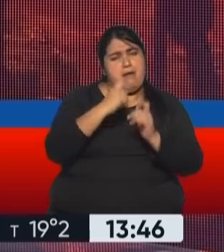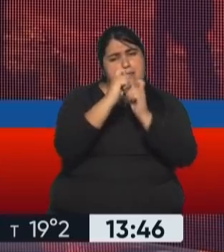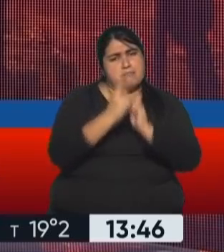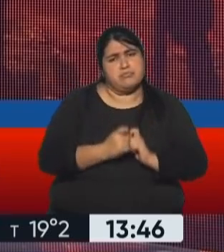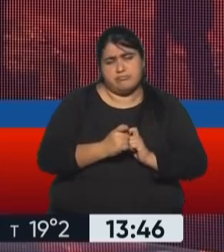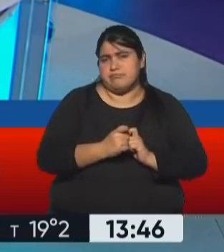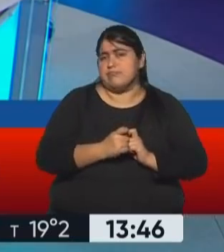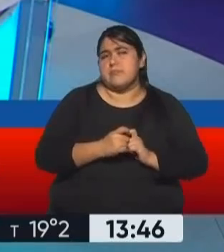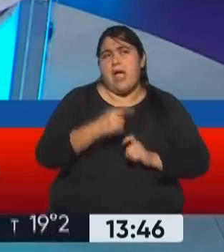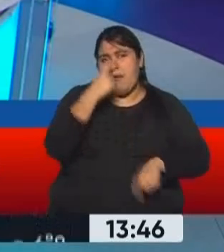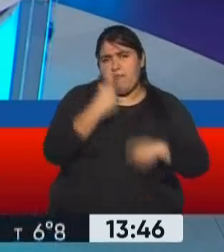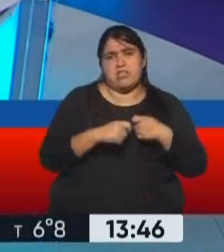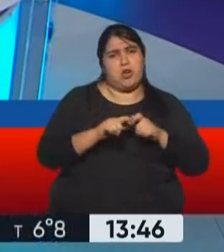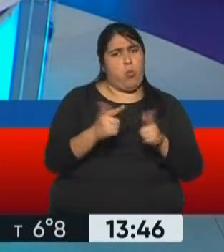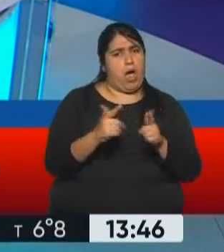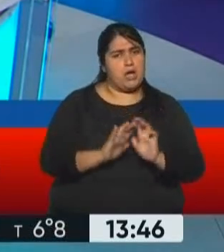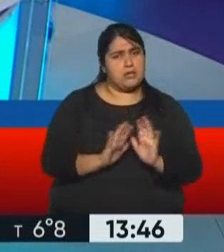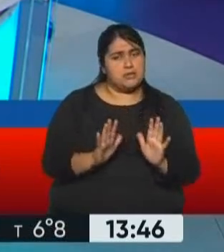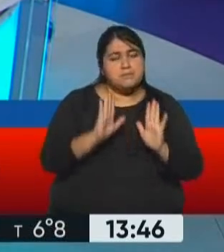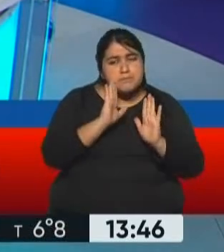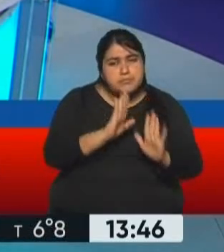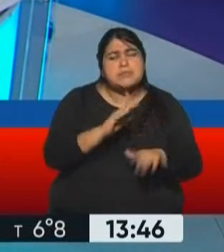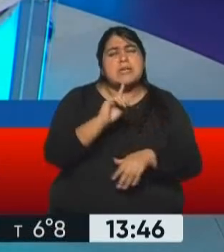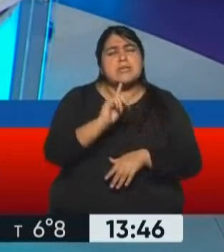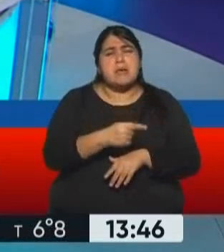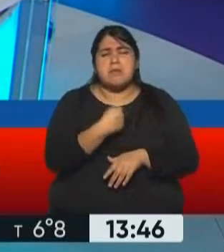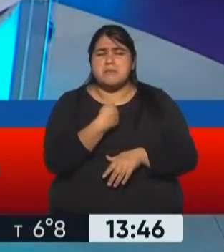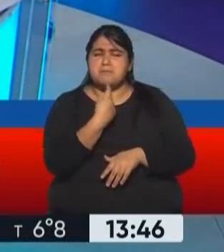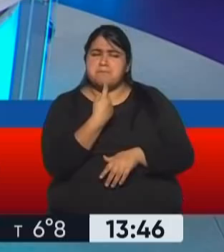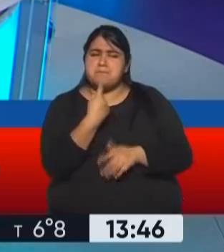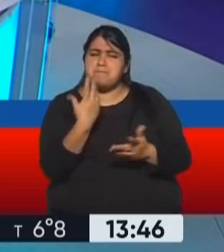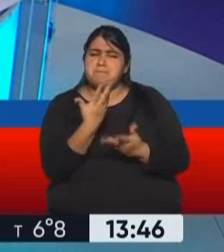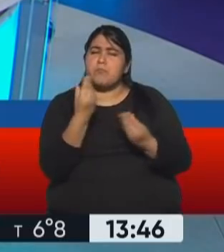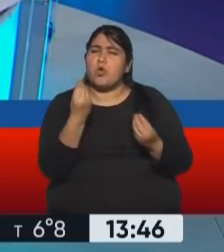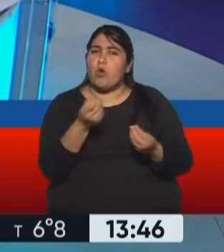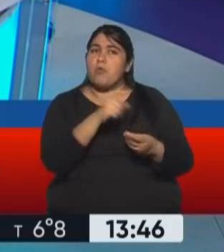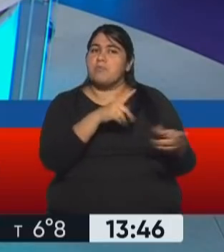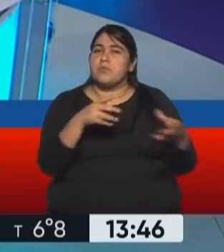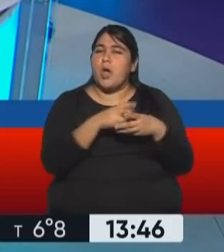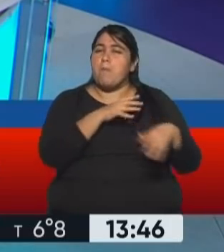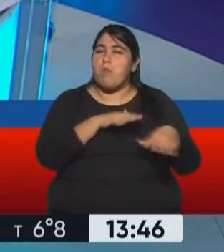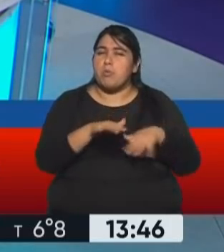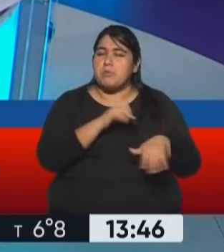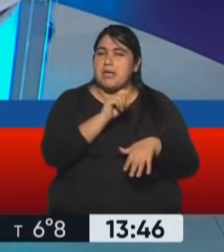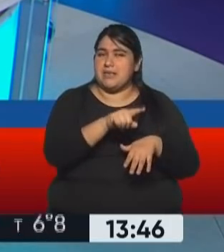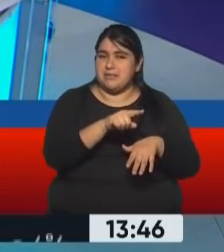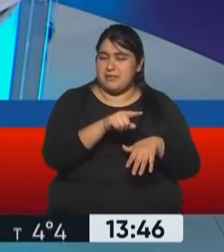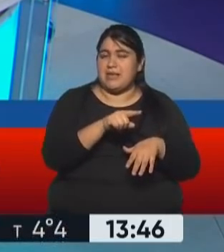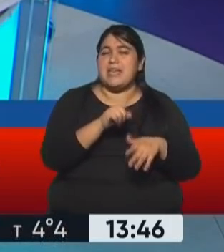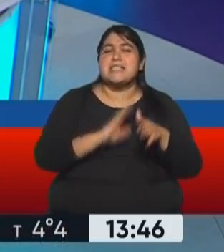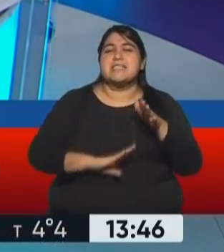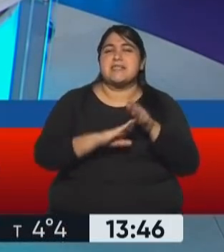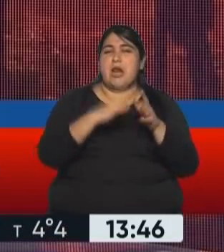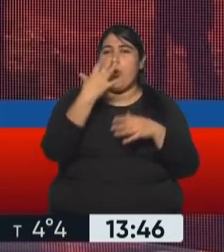inflexible. Y me llamó la atención viendo un poquito cómo es este tema del movimiento o el Centro Única Nacional